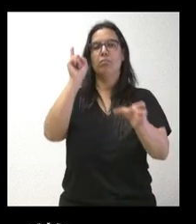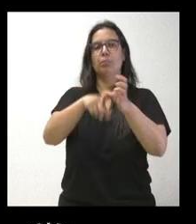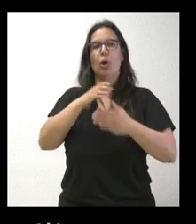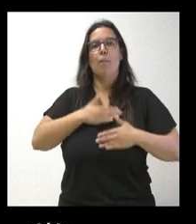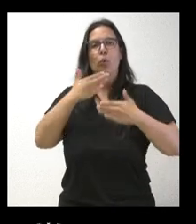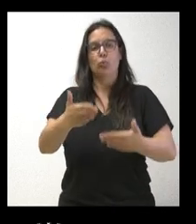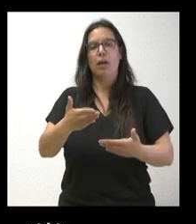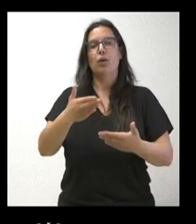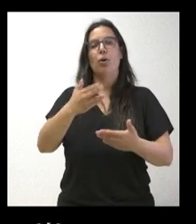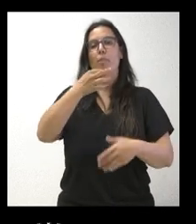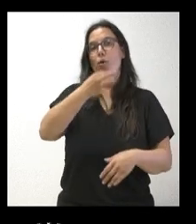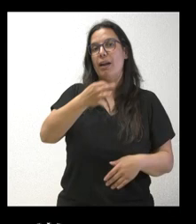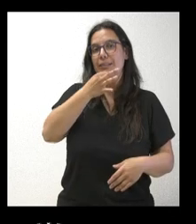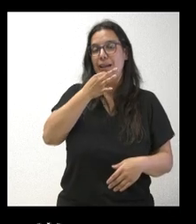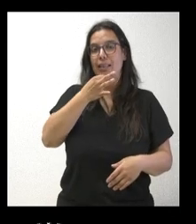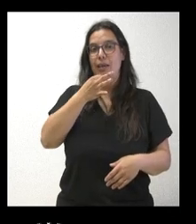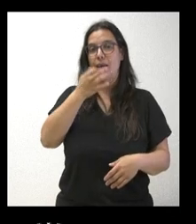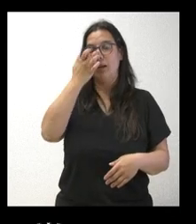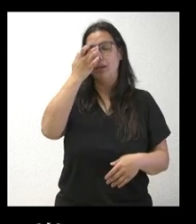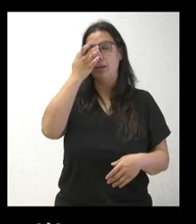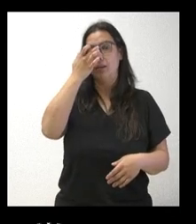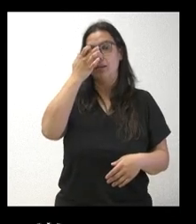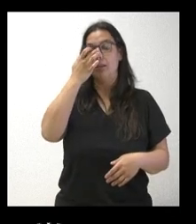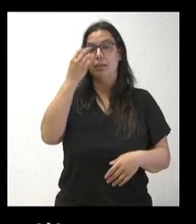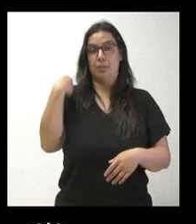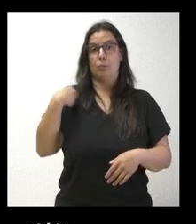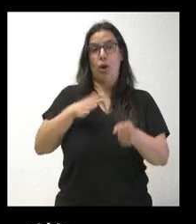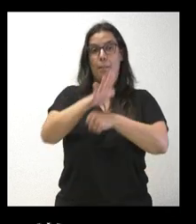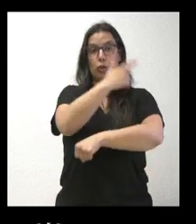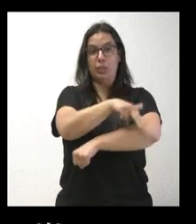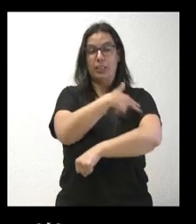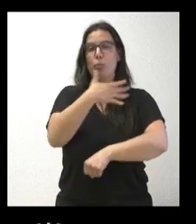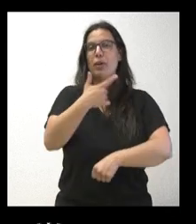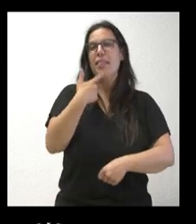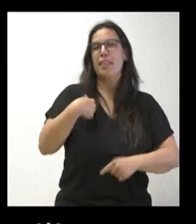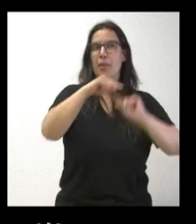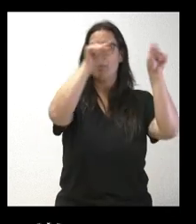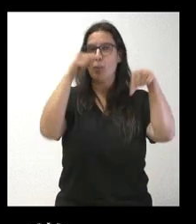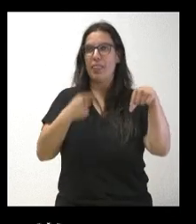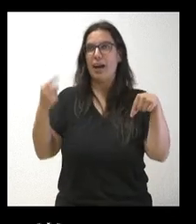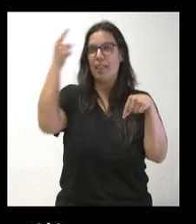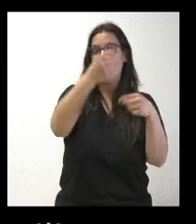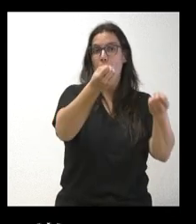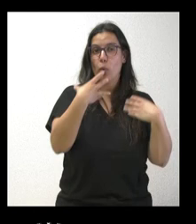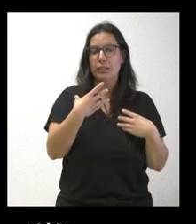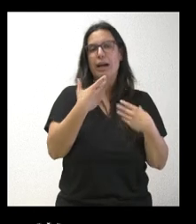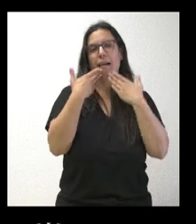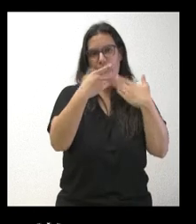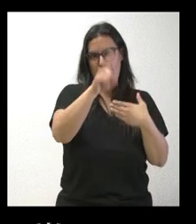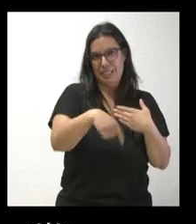sanitario, si lo pudiera hacerse con el dato por provincias, pues se lo agradecería también.